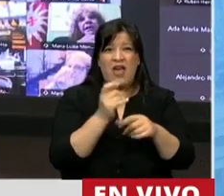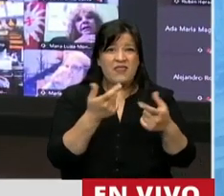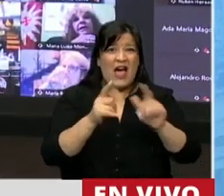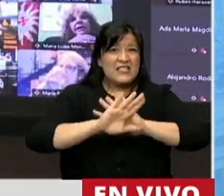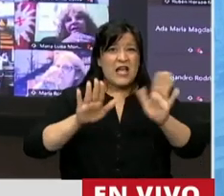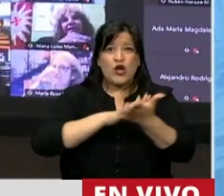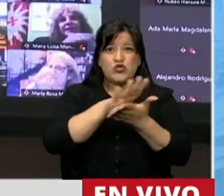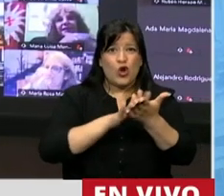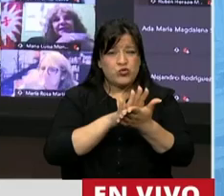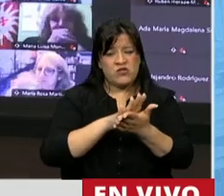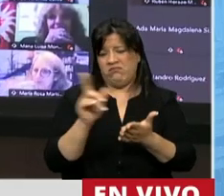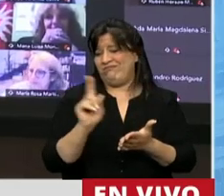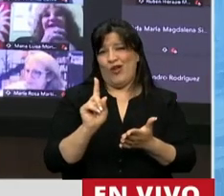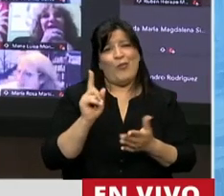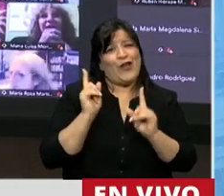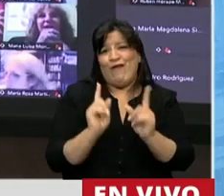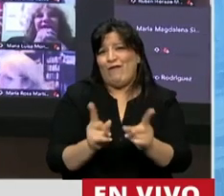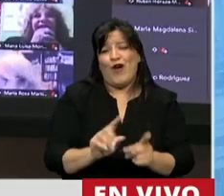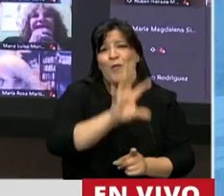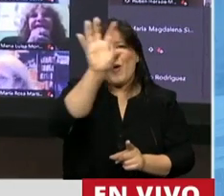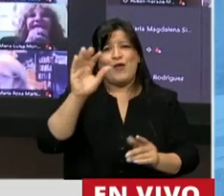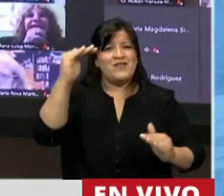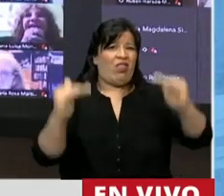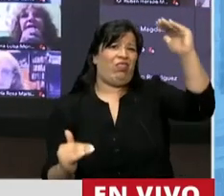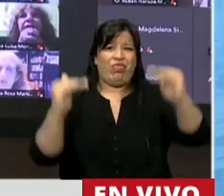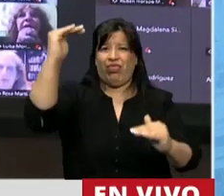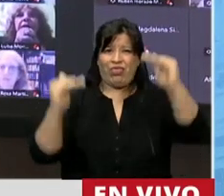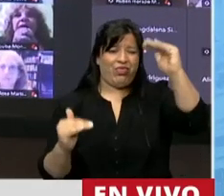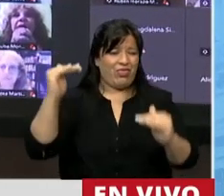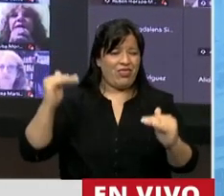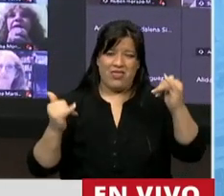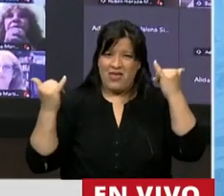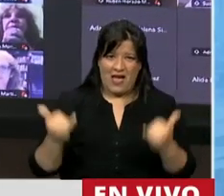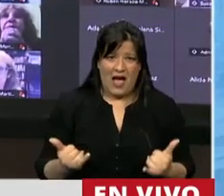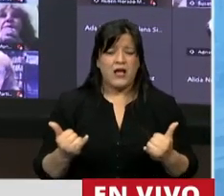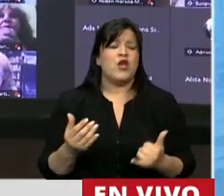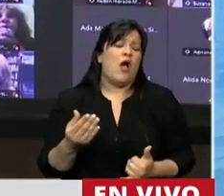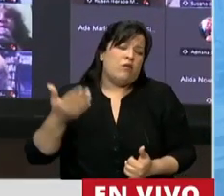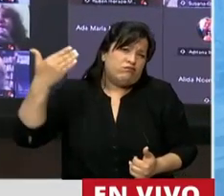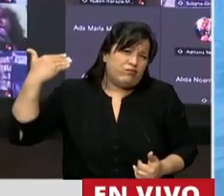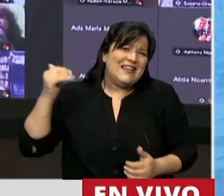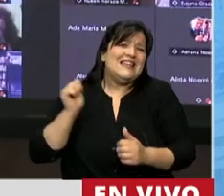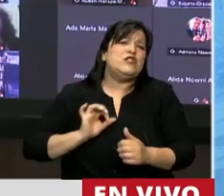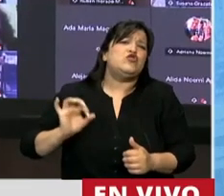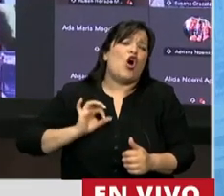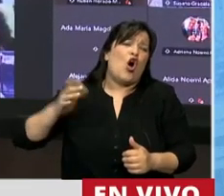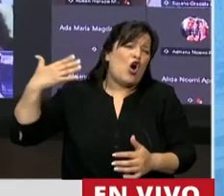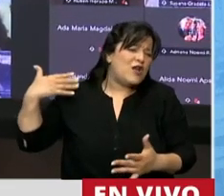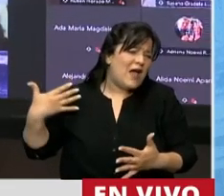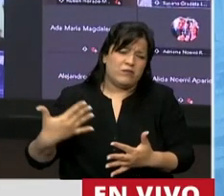desequilibrio federal que hoy tenemos en nuestro país. Hubo muchísimos proyectos a lo largo de la historia